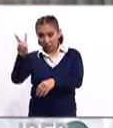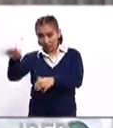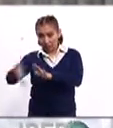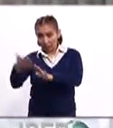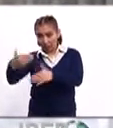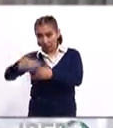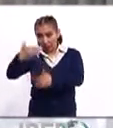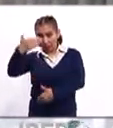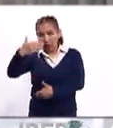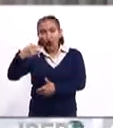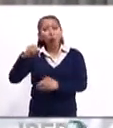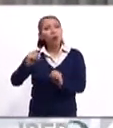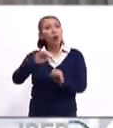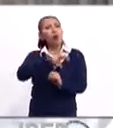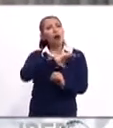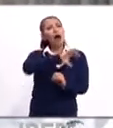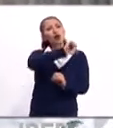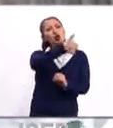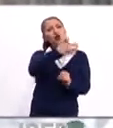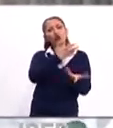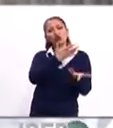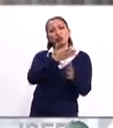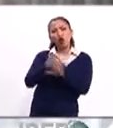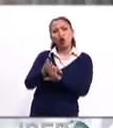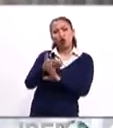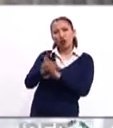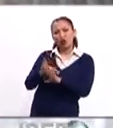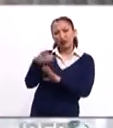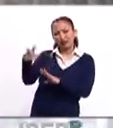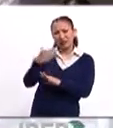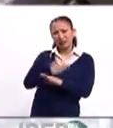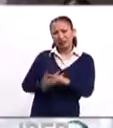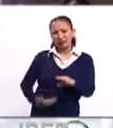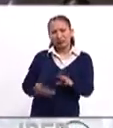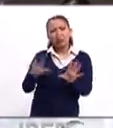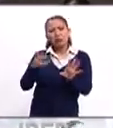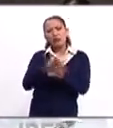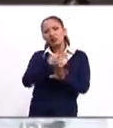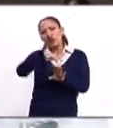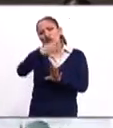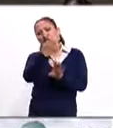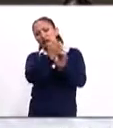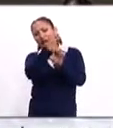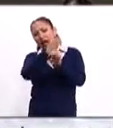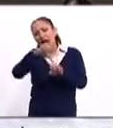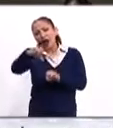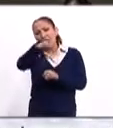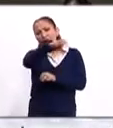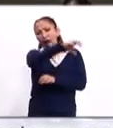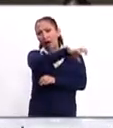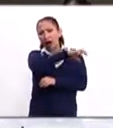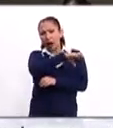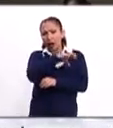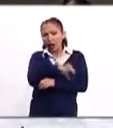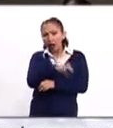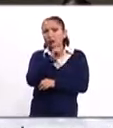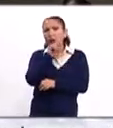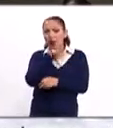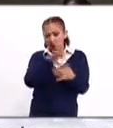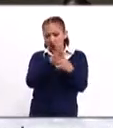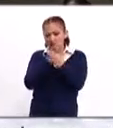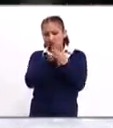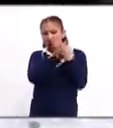pero como bien lo dices, también hay otros contrapesos. ¿Qué pasa con estos 14 estados que se están también